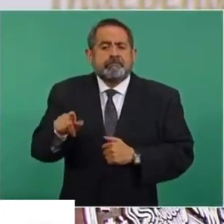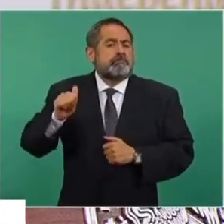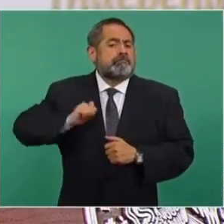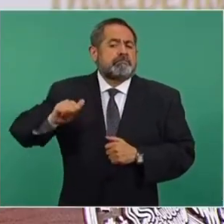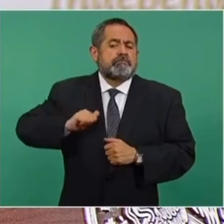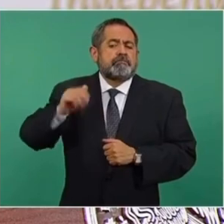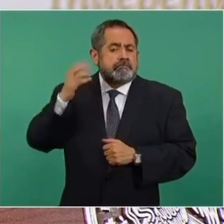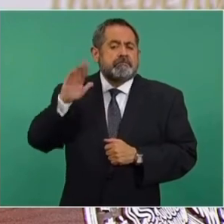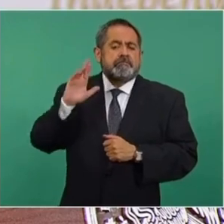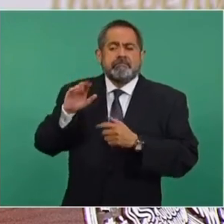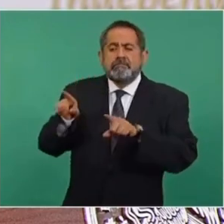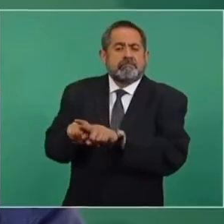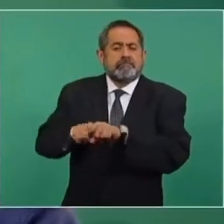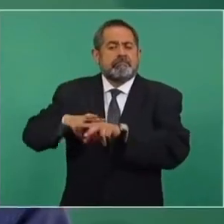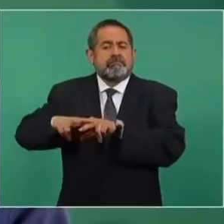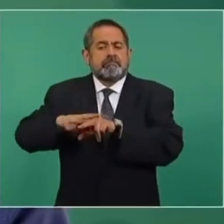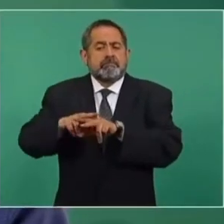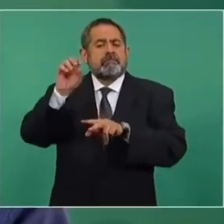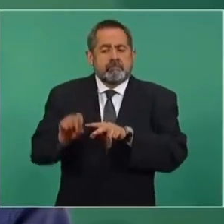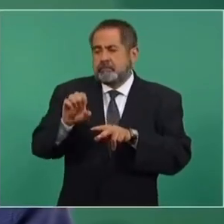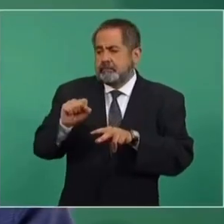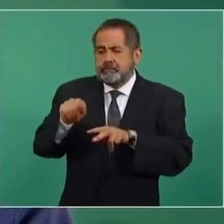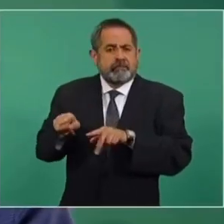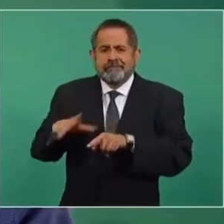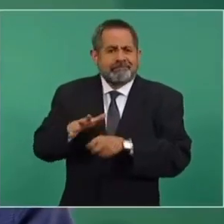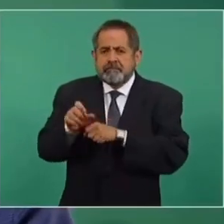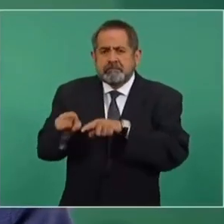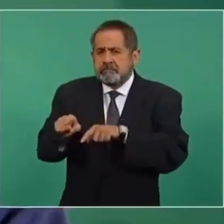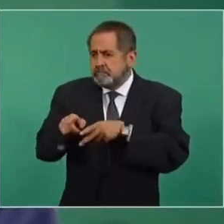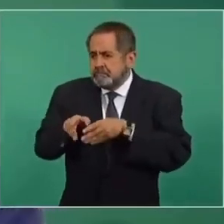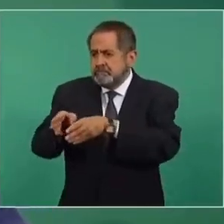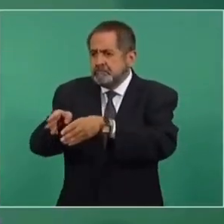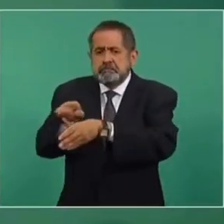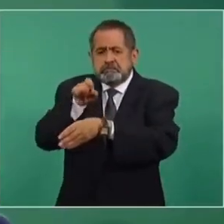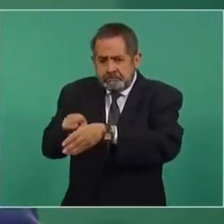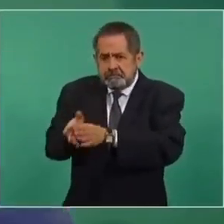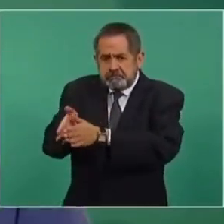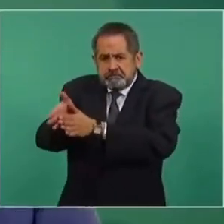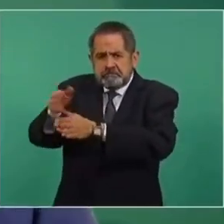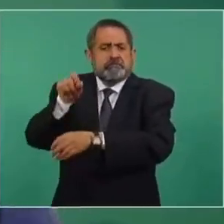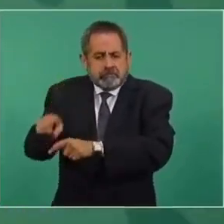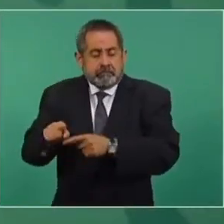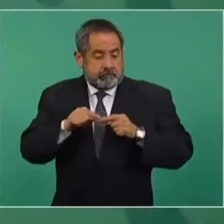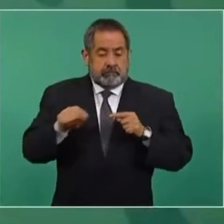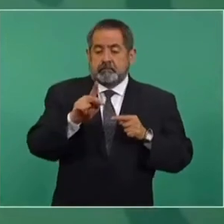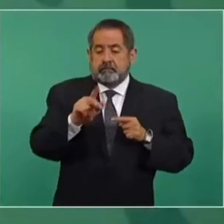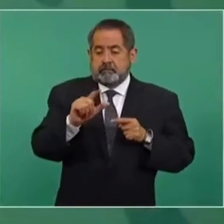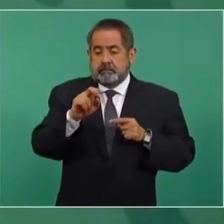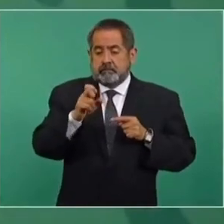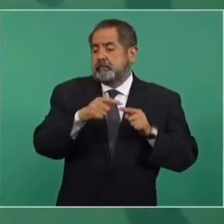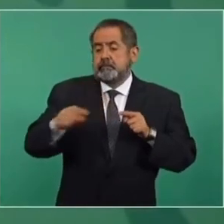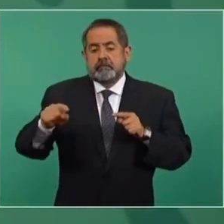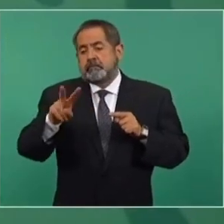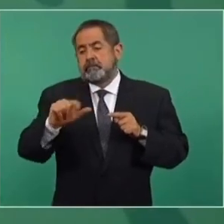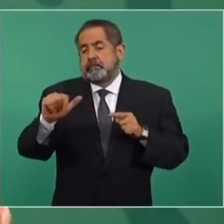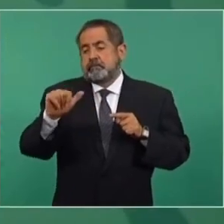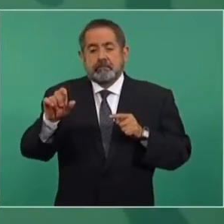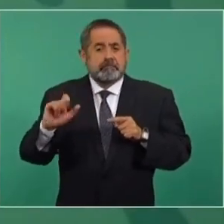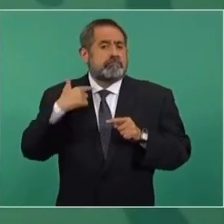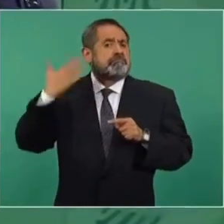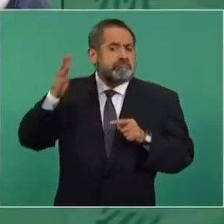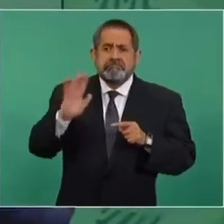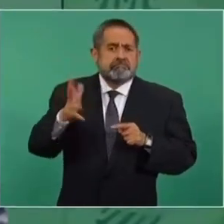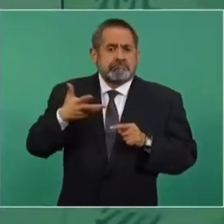vía del ferrocarril del sureste. Desde Palenque hasta Valladolid ya